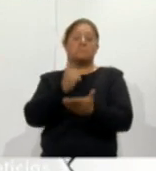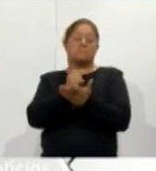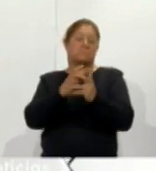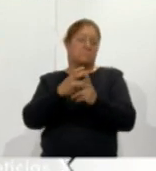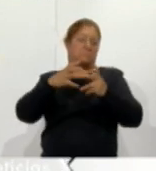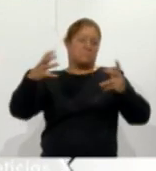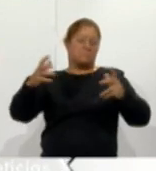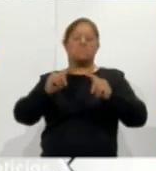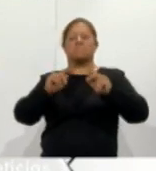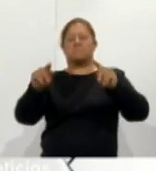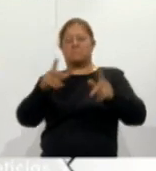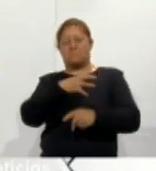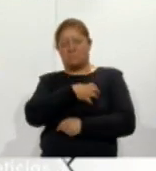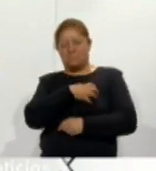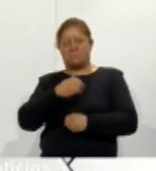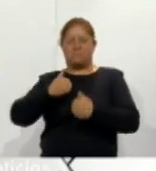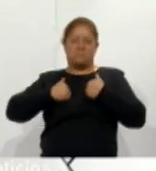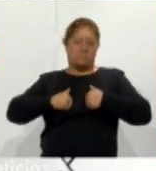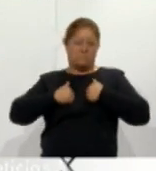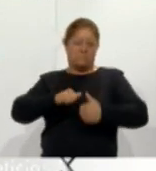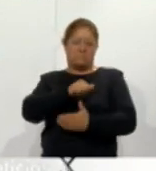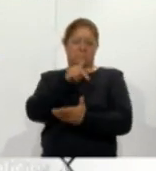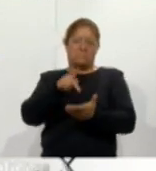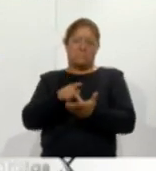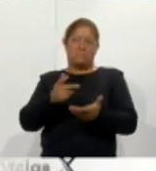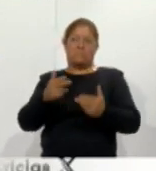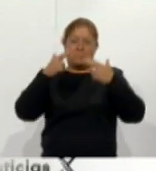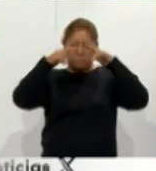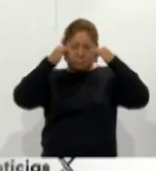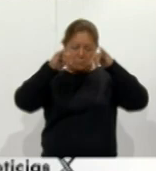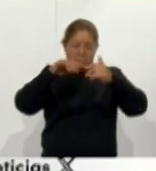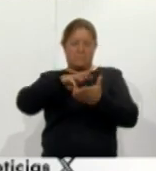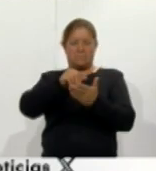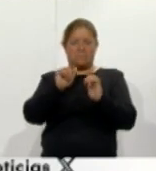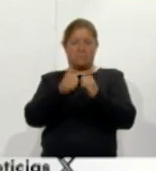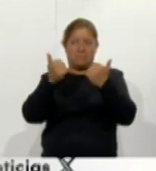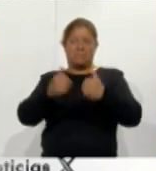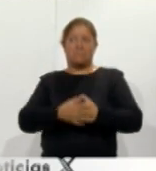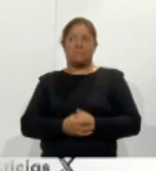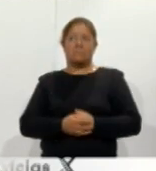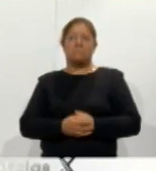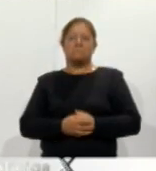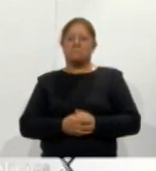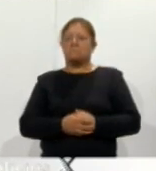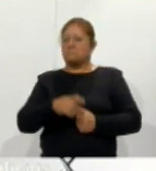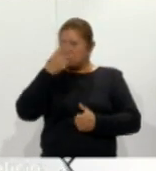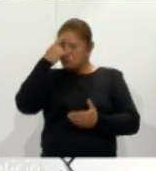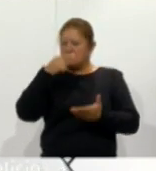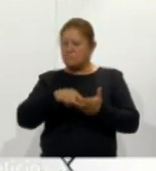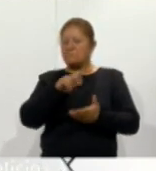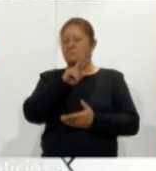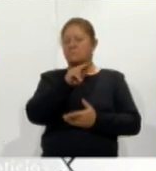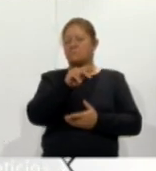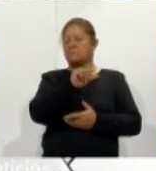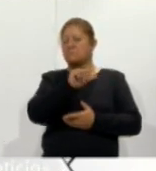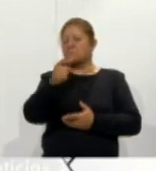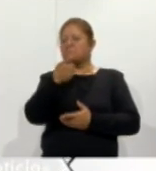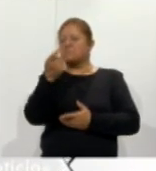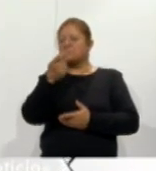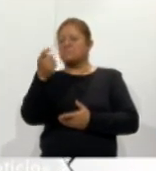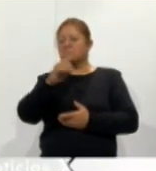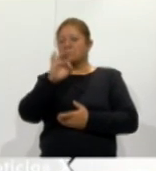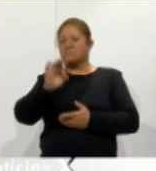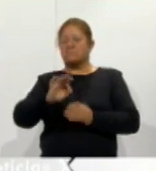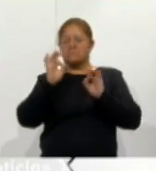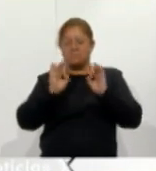Tlaxcala Capital Santana Pisaco Guamantla Calpulalpan yo creo que vamos a alcanzar del 80 al 100% de ocupación